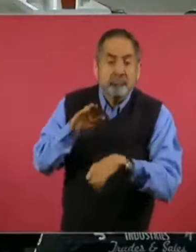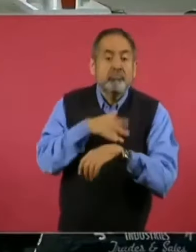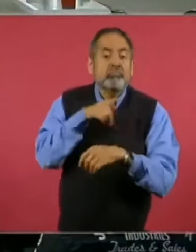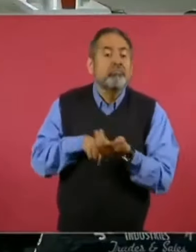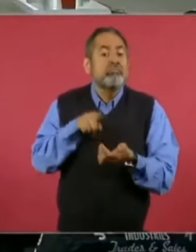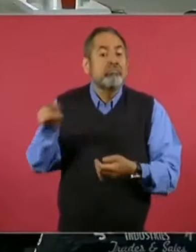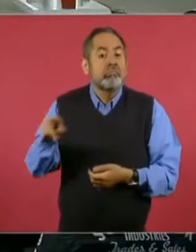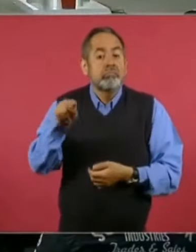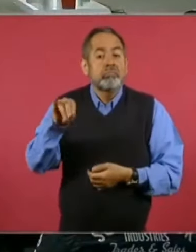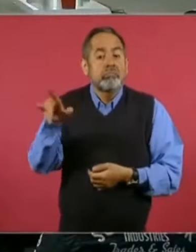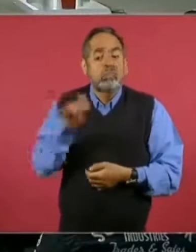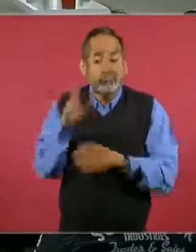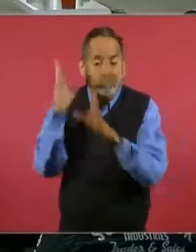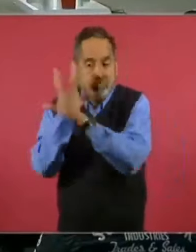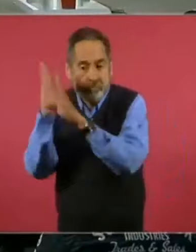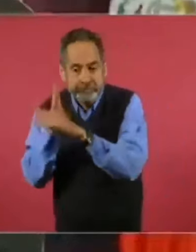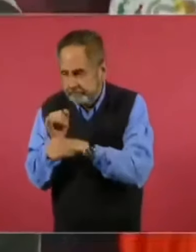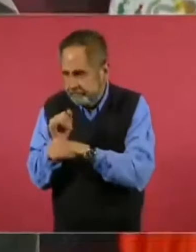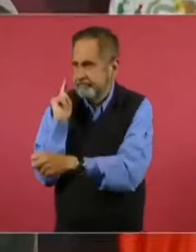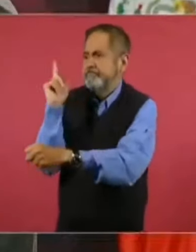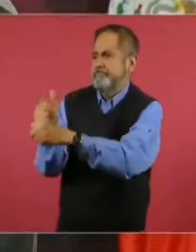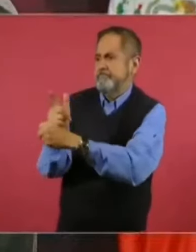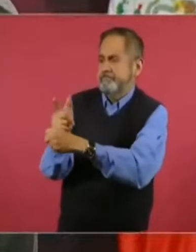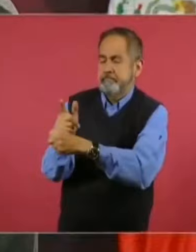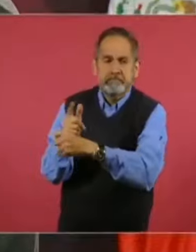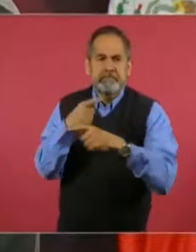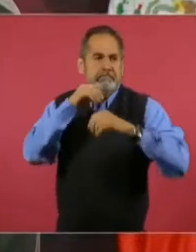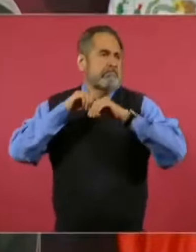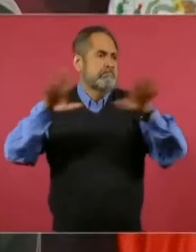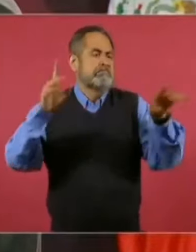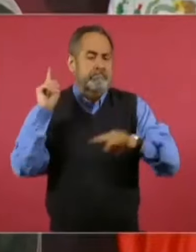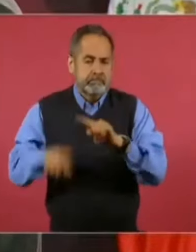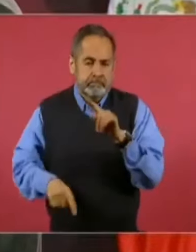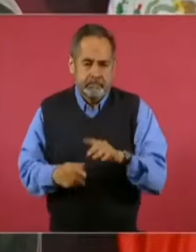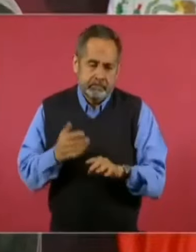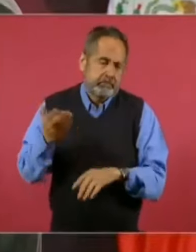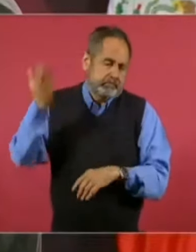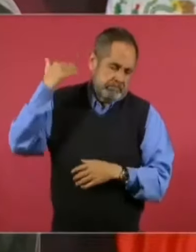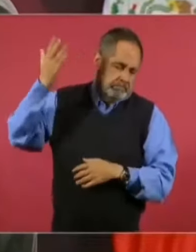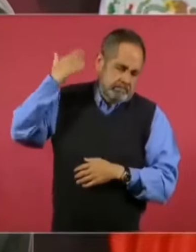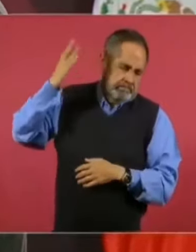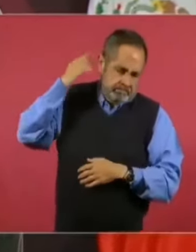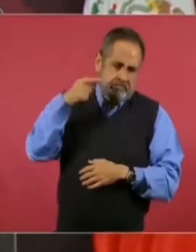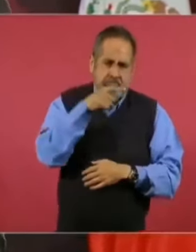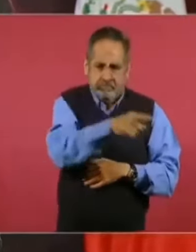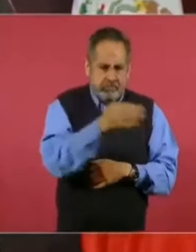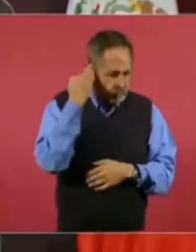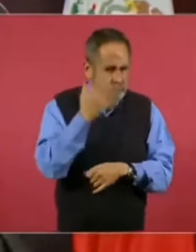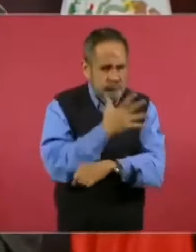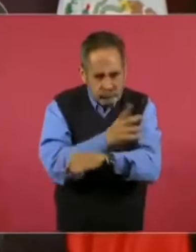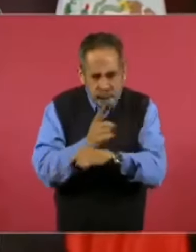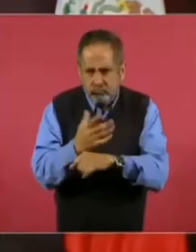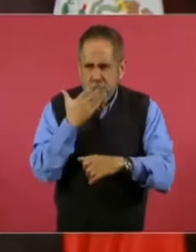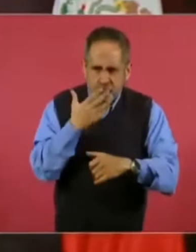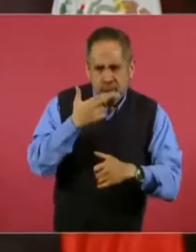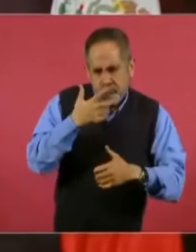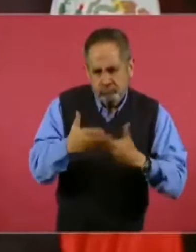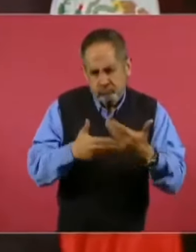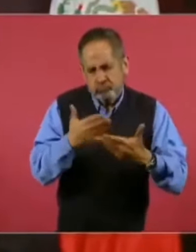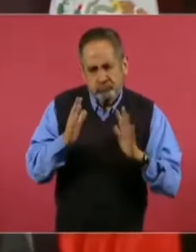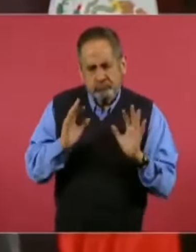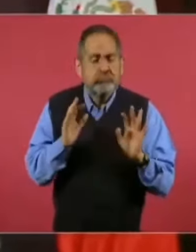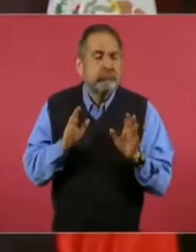una prensa menos decadente y que ya ahora